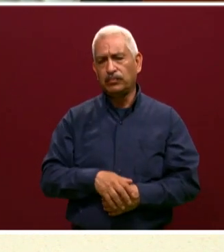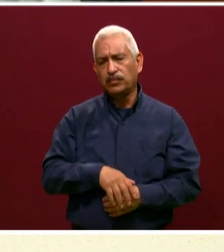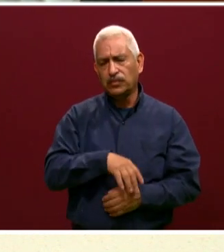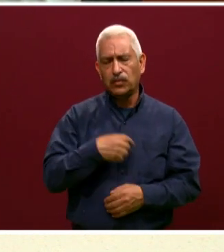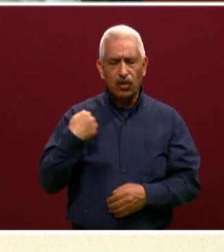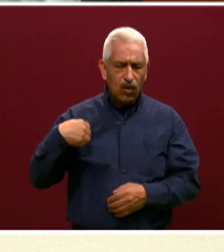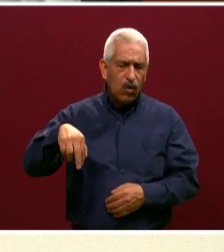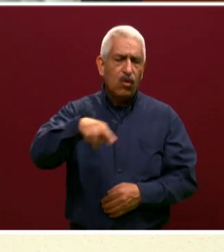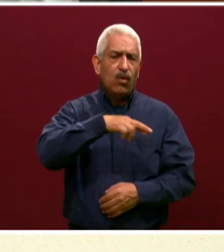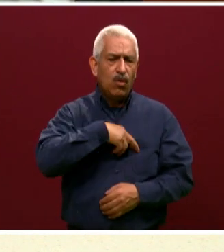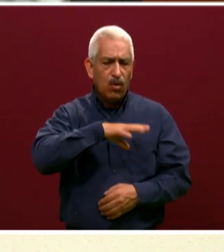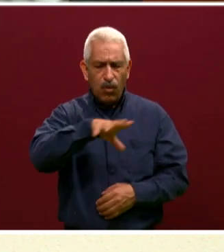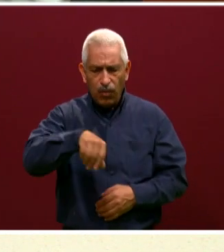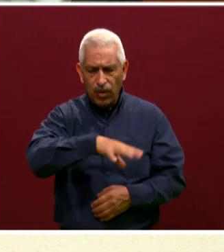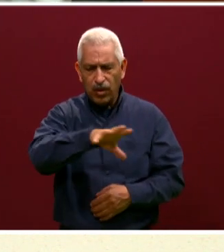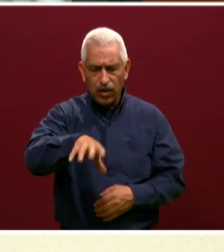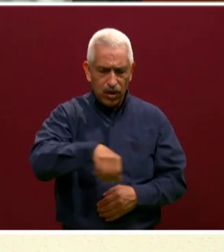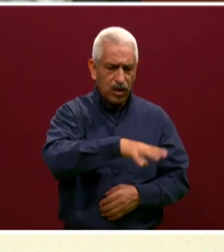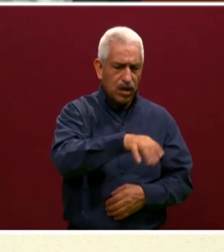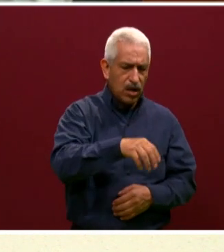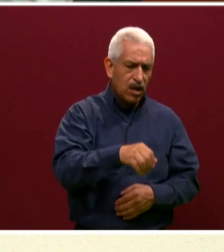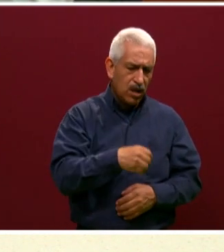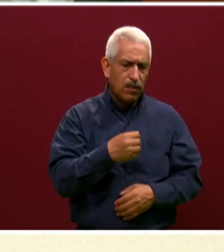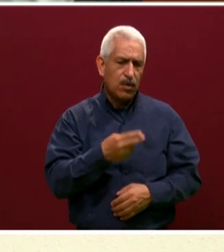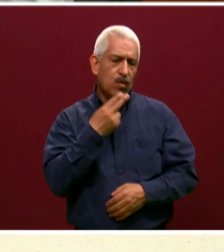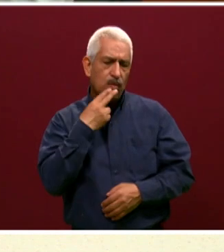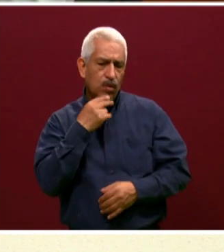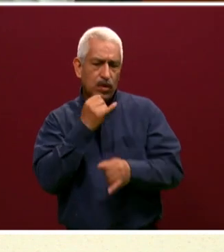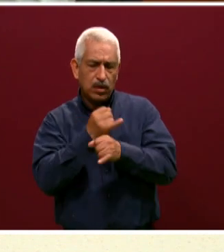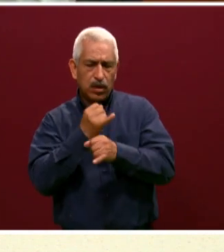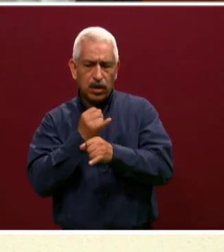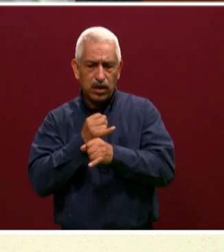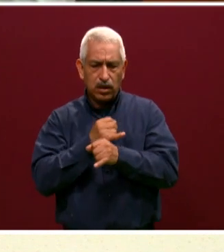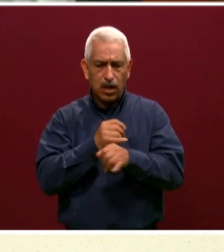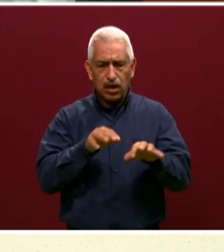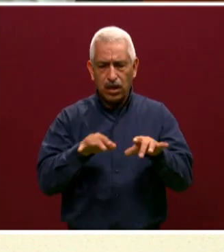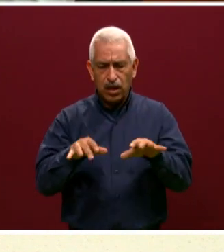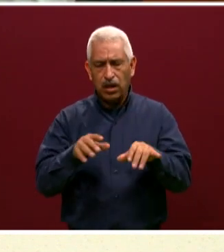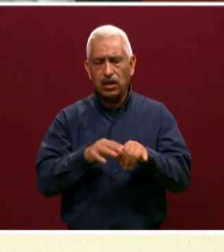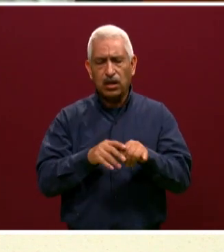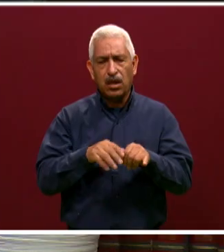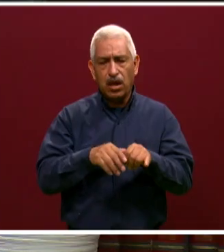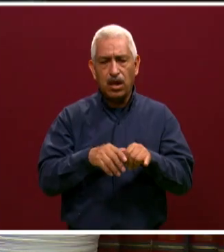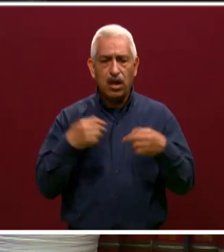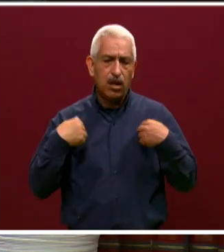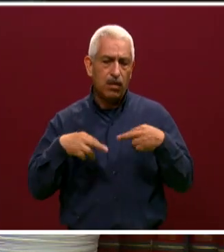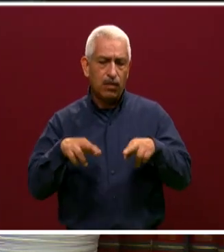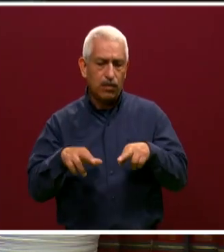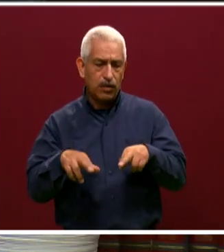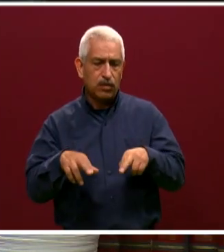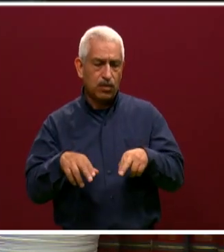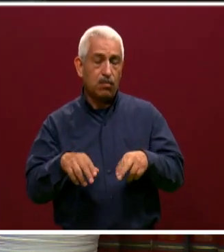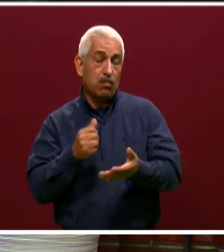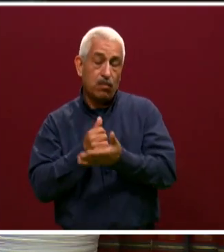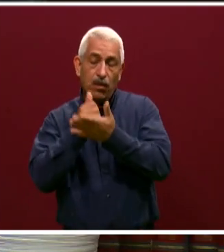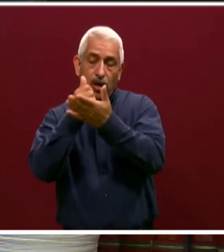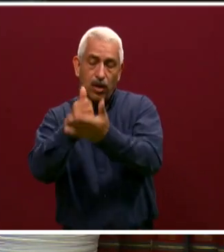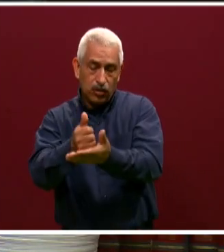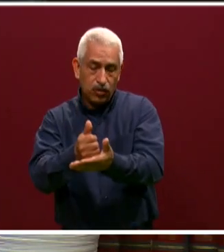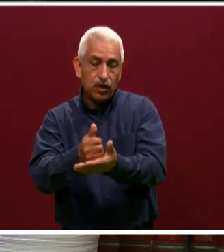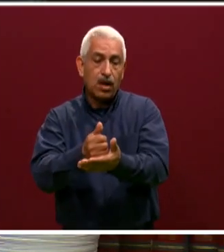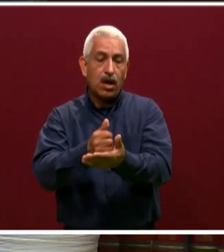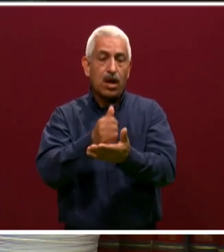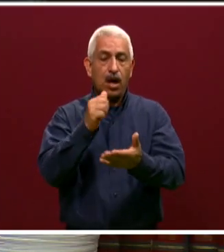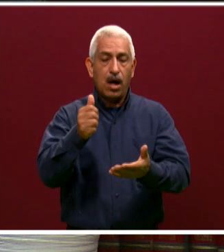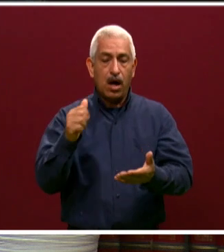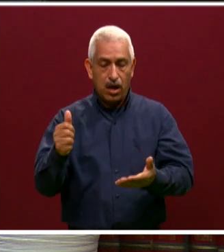si existen alumnos que no cuentan con los mismos, apoyarlos, ¿no? Claro. Los maestros han buscado todas las alternativas posibles, por eso los